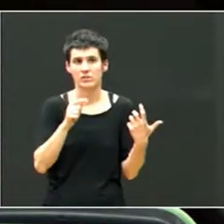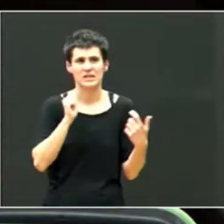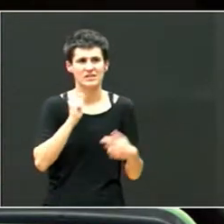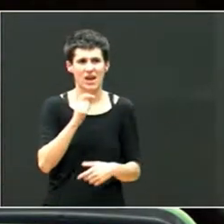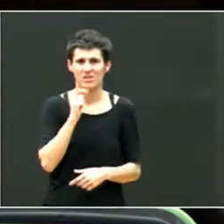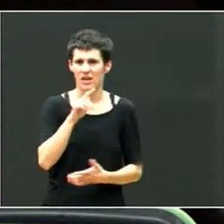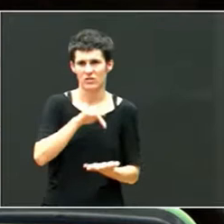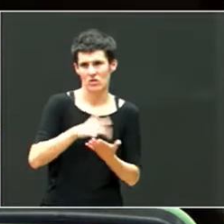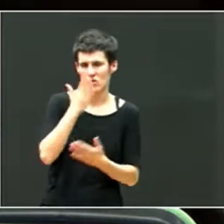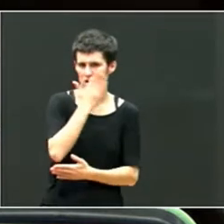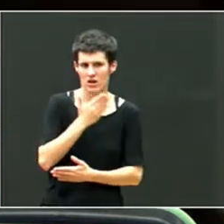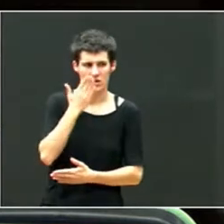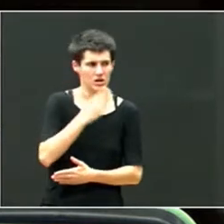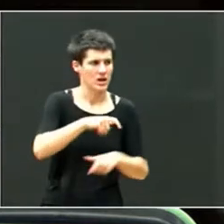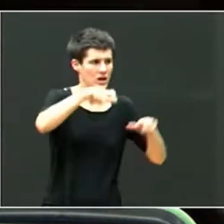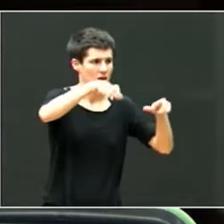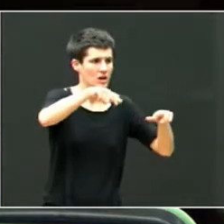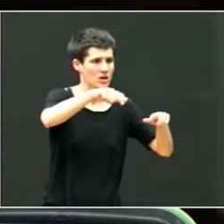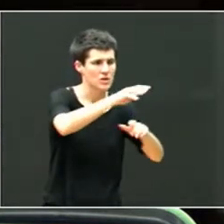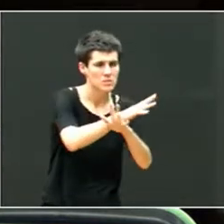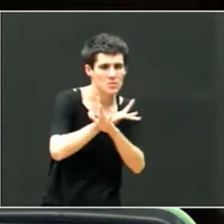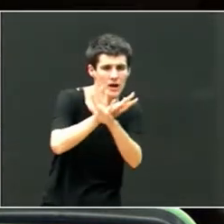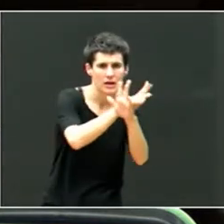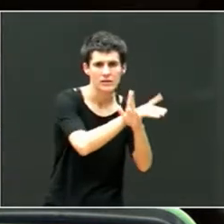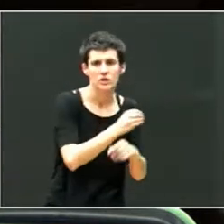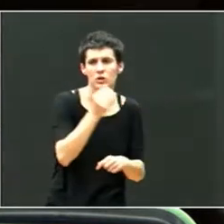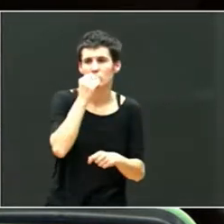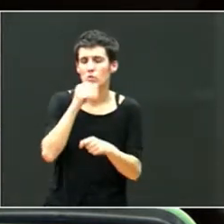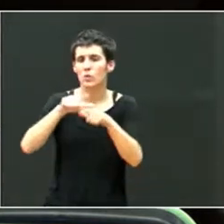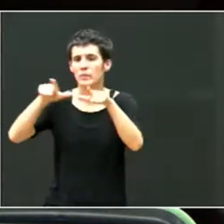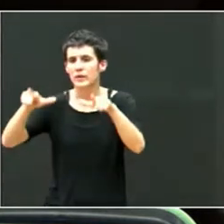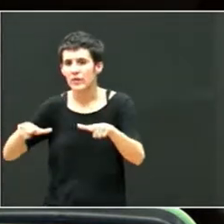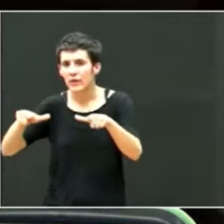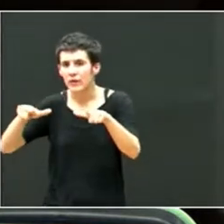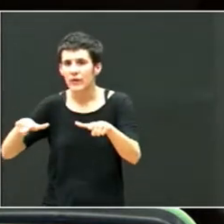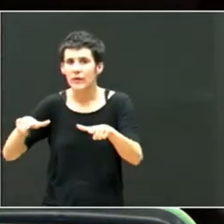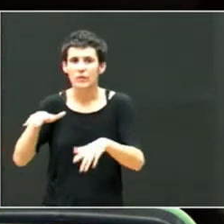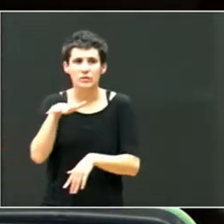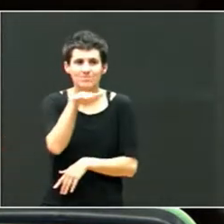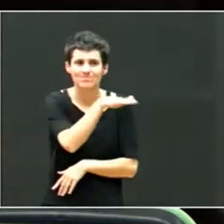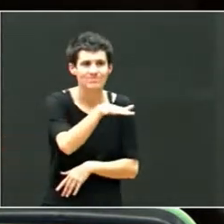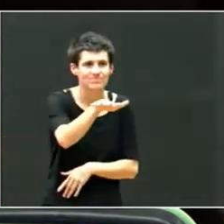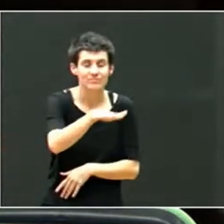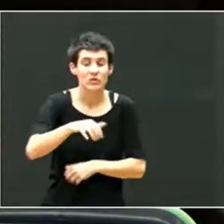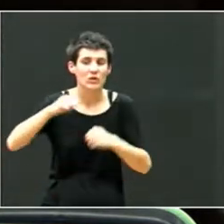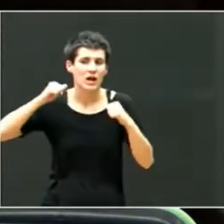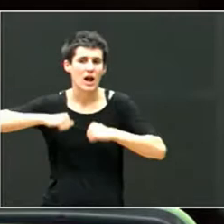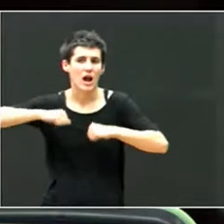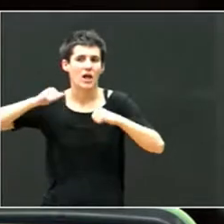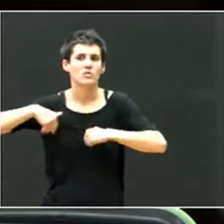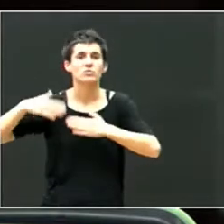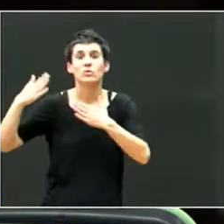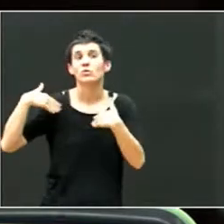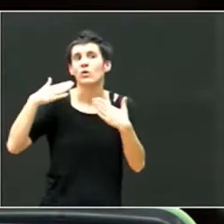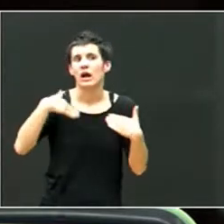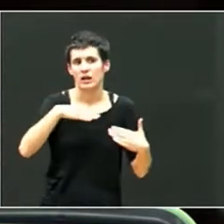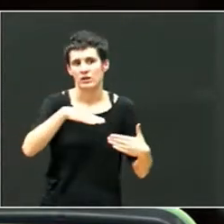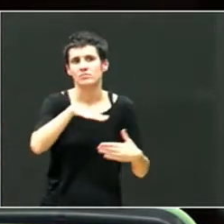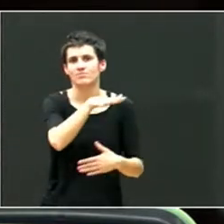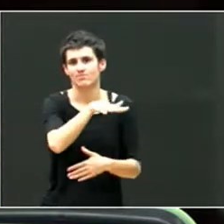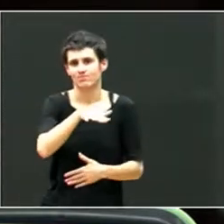pasa en la escuela, en el patio, en los comedores, en los rincones donde los adultos no controlan, pasan estas cosas.